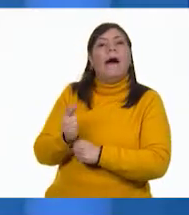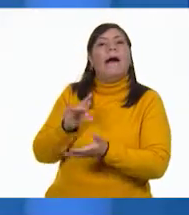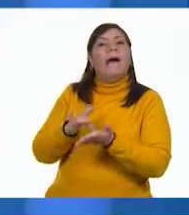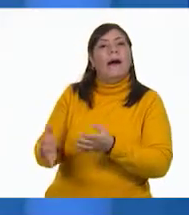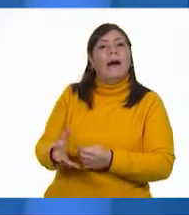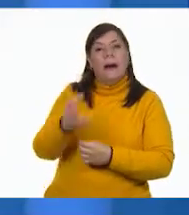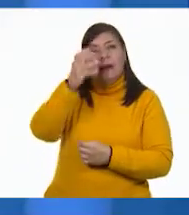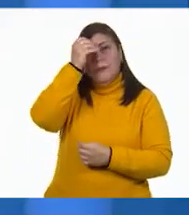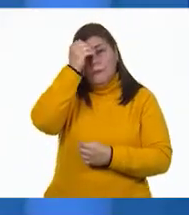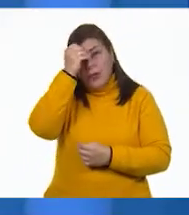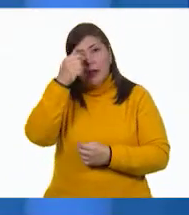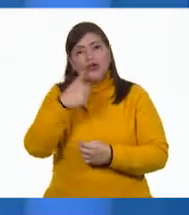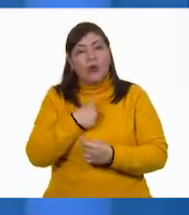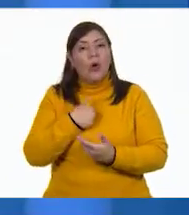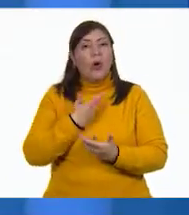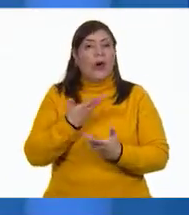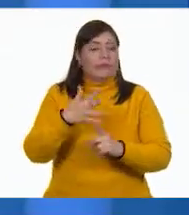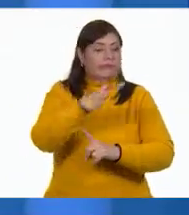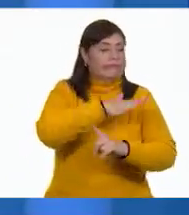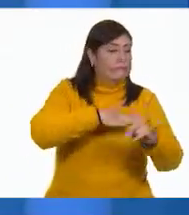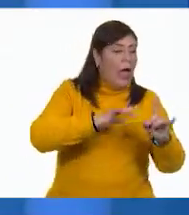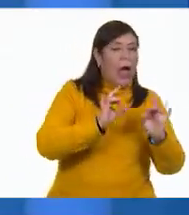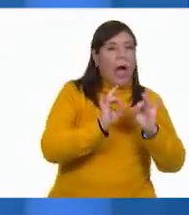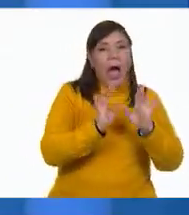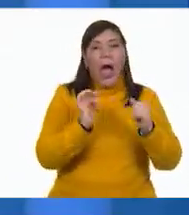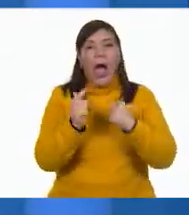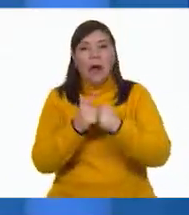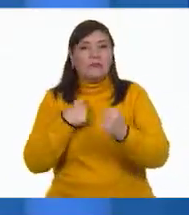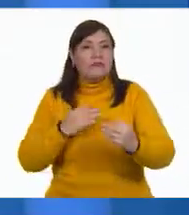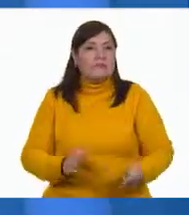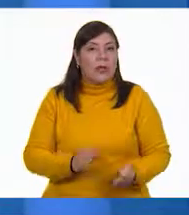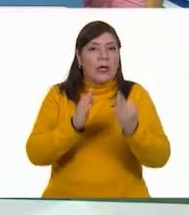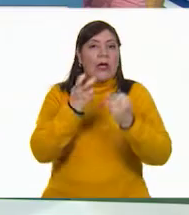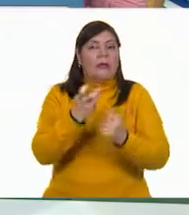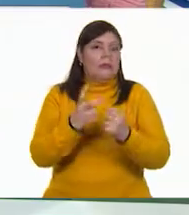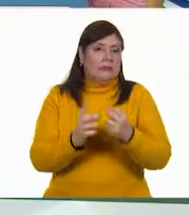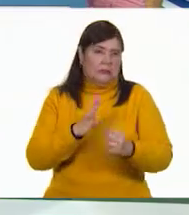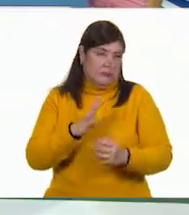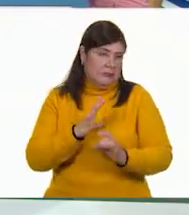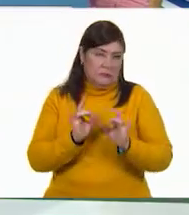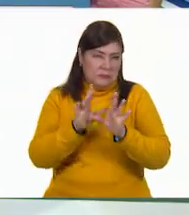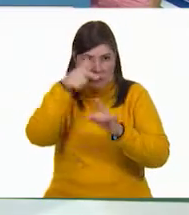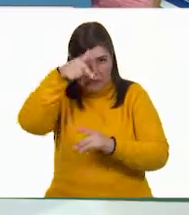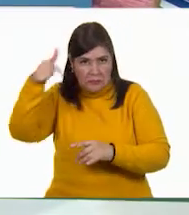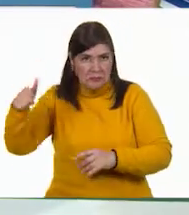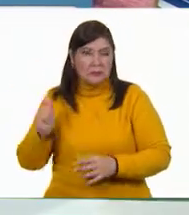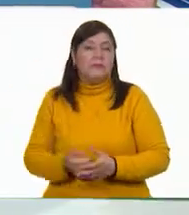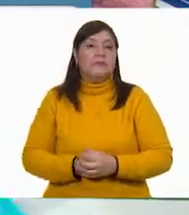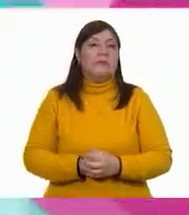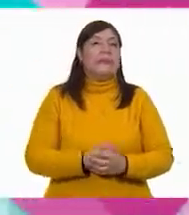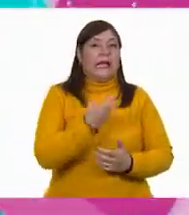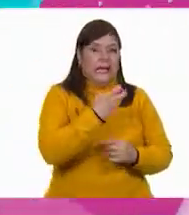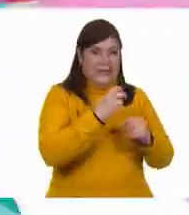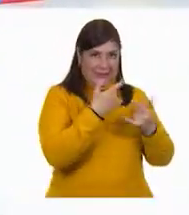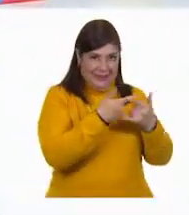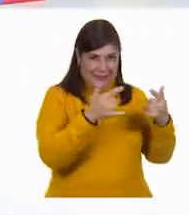cómo nos ayudan a adaptarnos a la nueva situación que se presente. Claro. Vamos ahora escuchar este cuento.